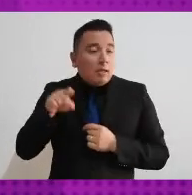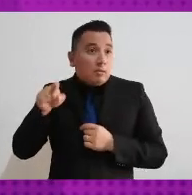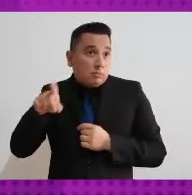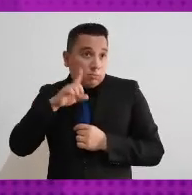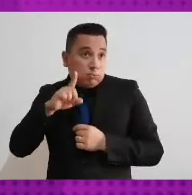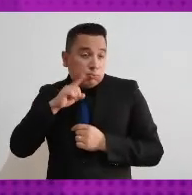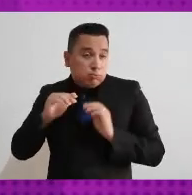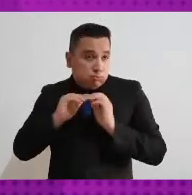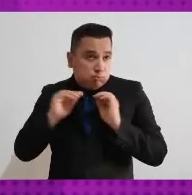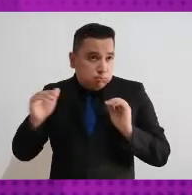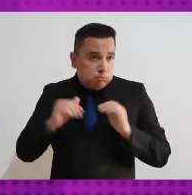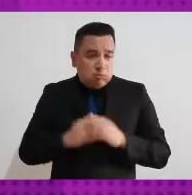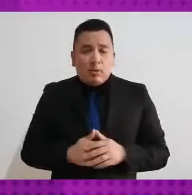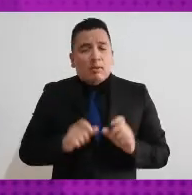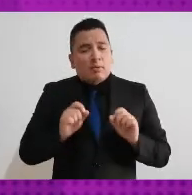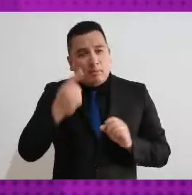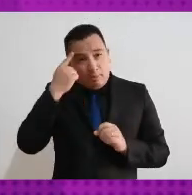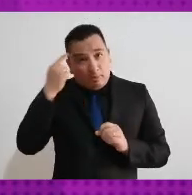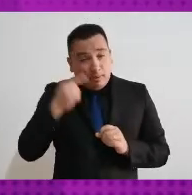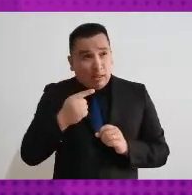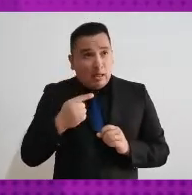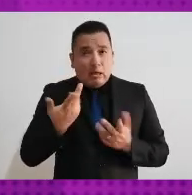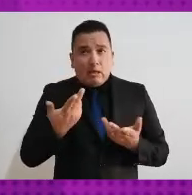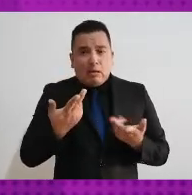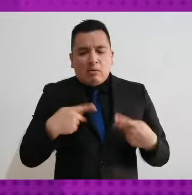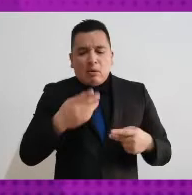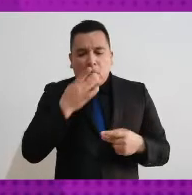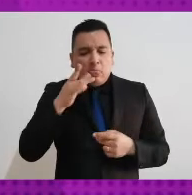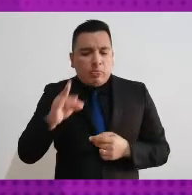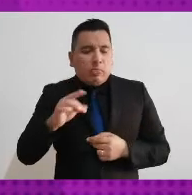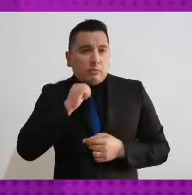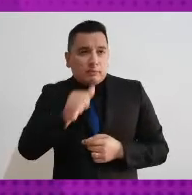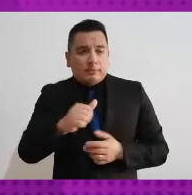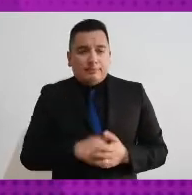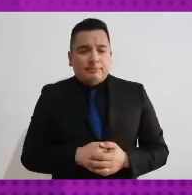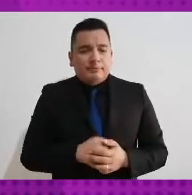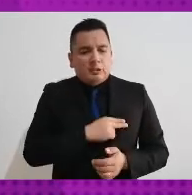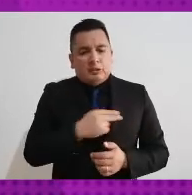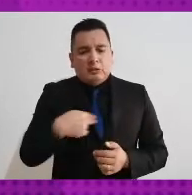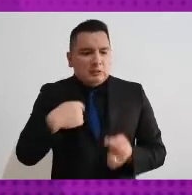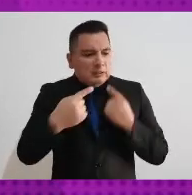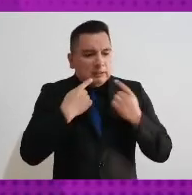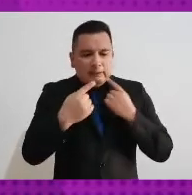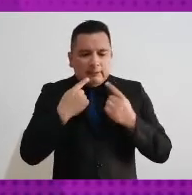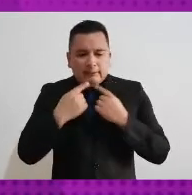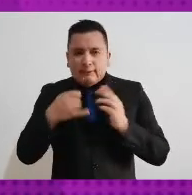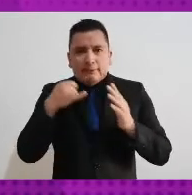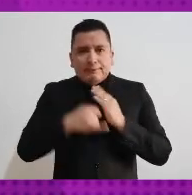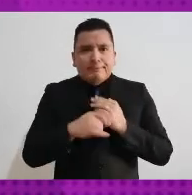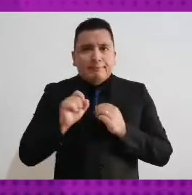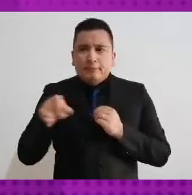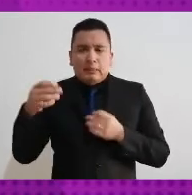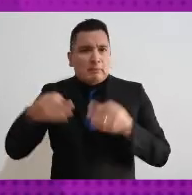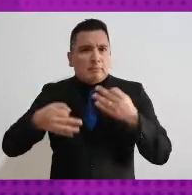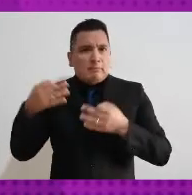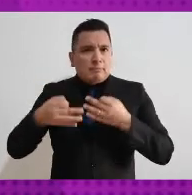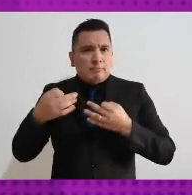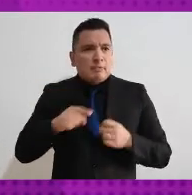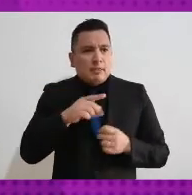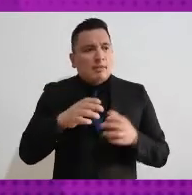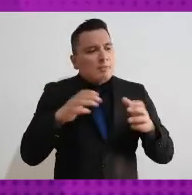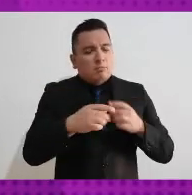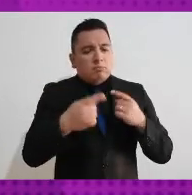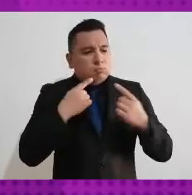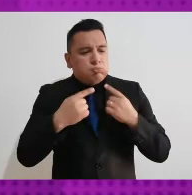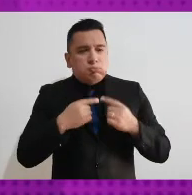y hicimos un análisis respecto a esta interpretación que te comento y llegamos a la conclusión junto con el jurídico y la Unidad de Igualdad de